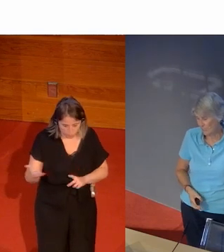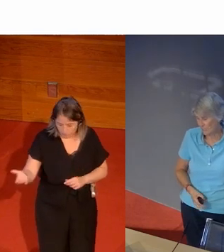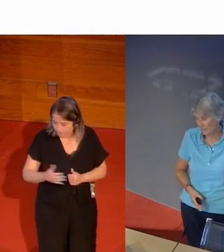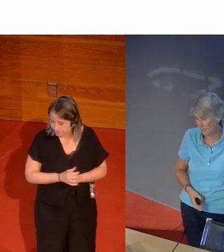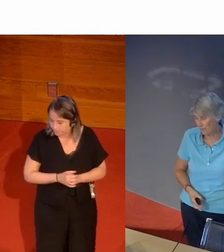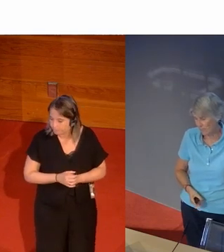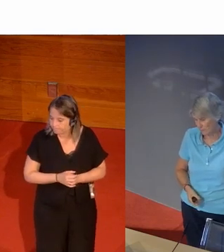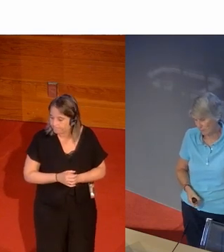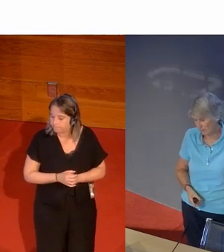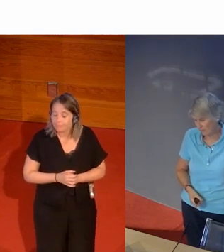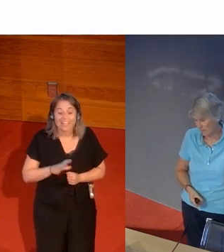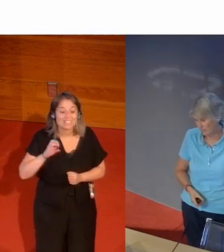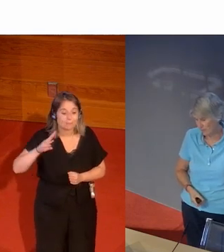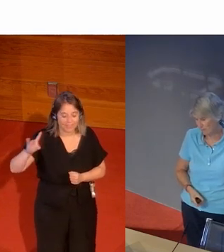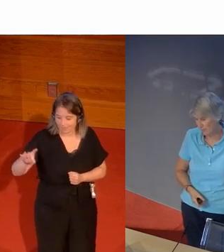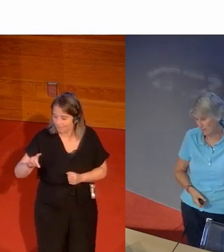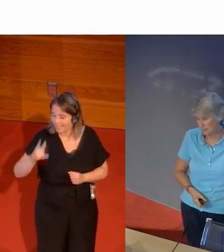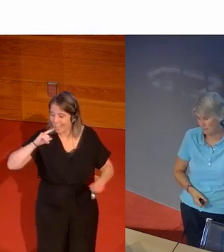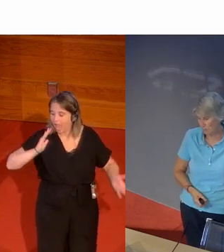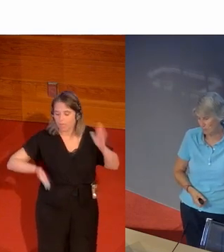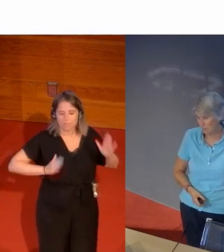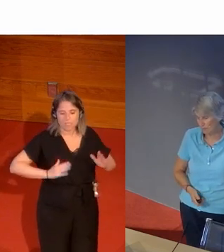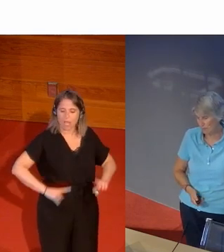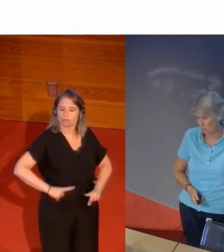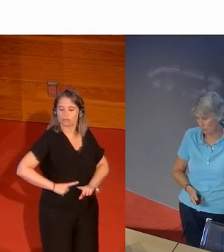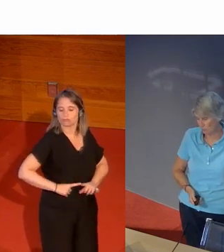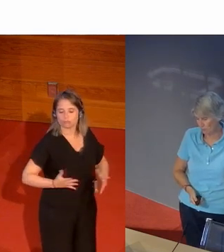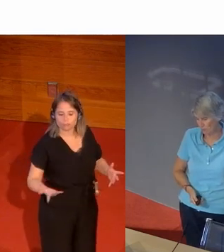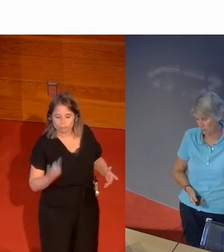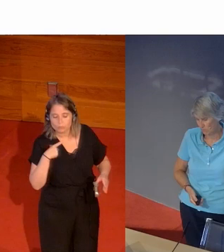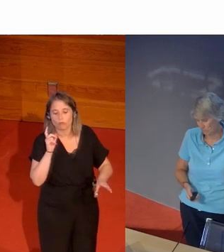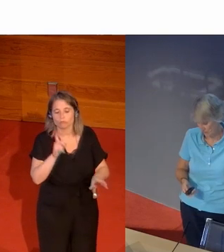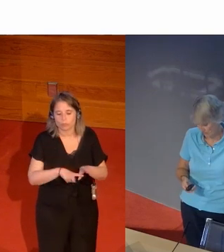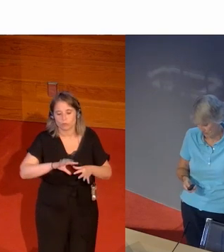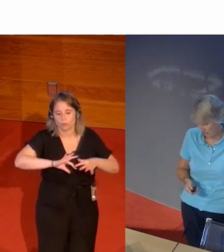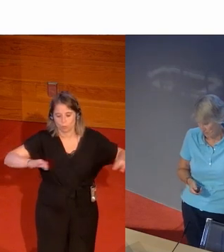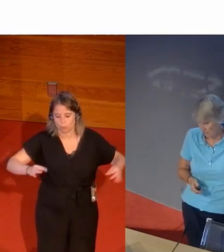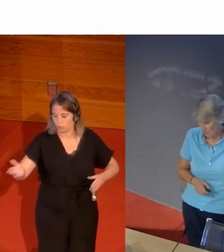de Chile Alicia Smith la atleta más sexy del mundo competirá en los Juegos Olímpicos